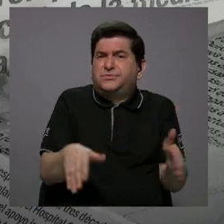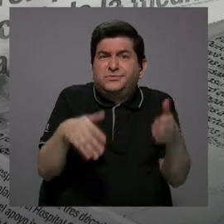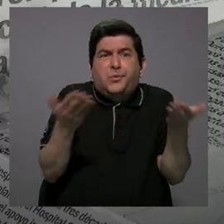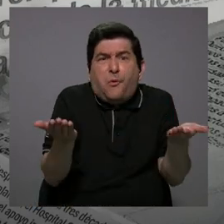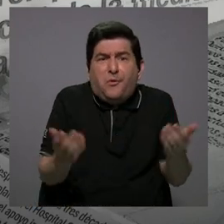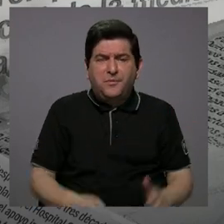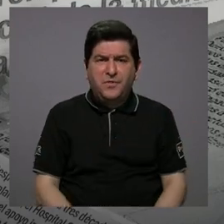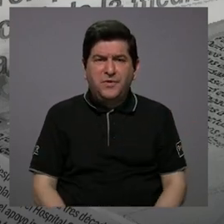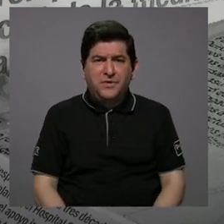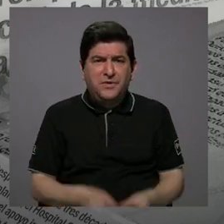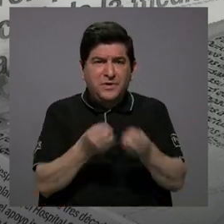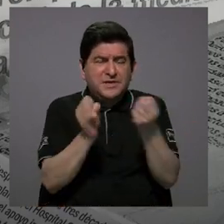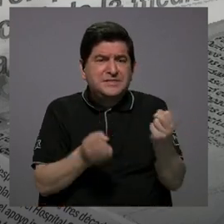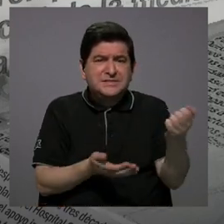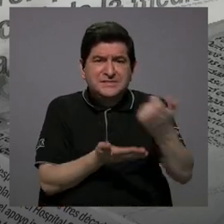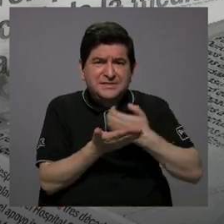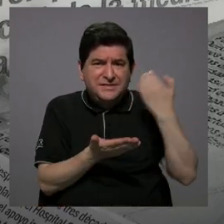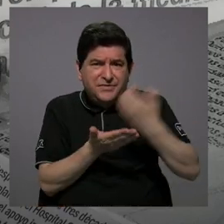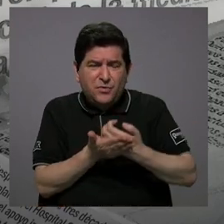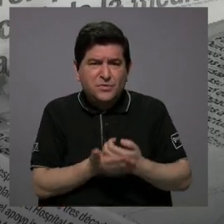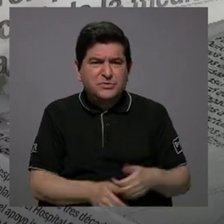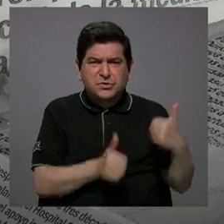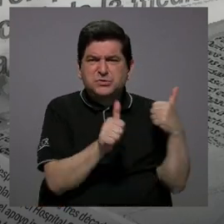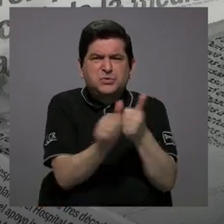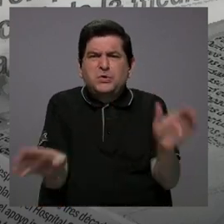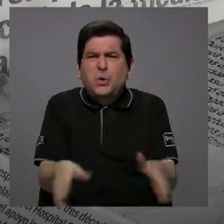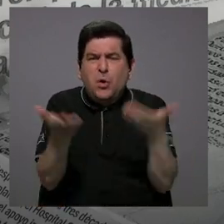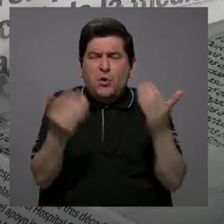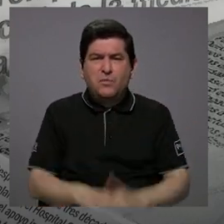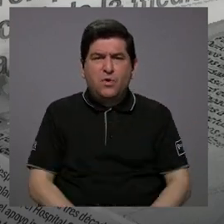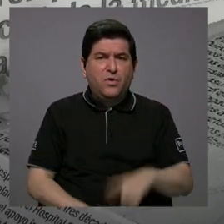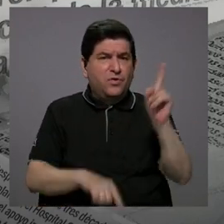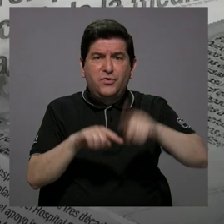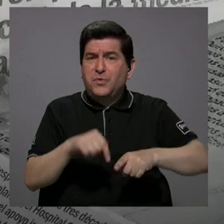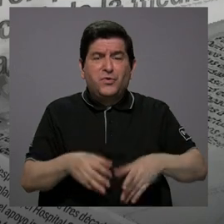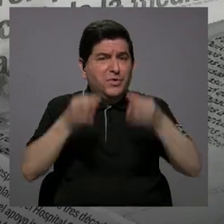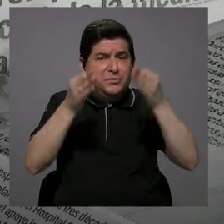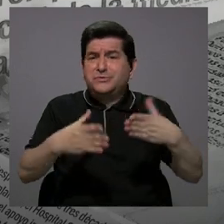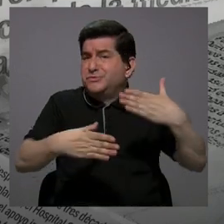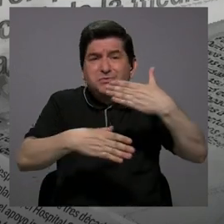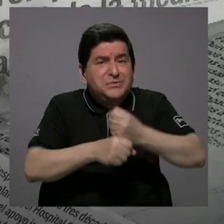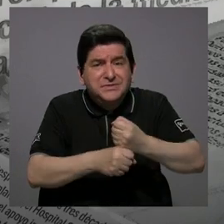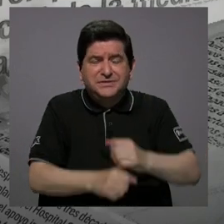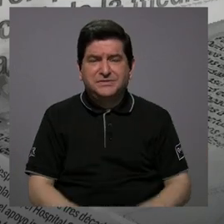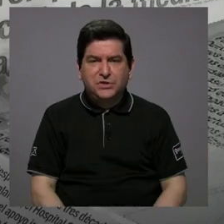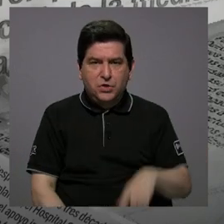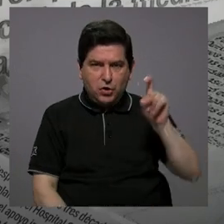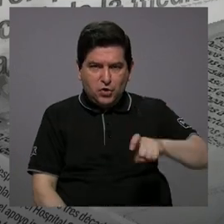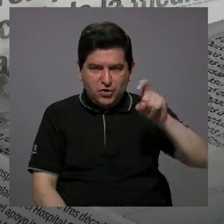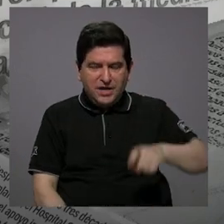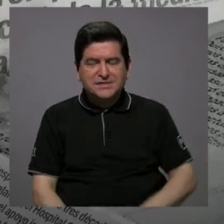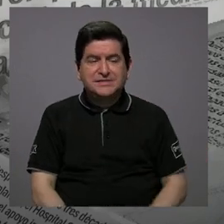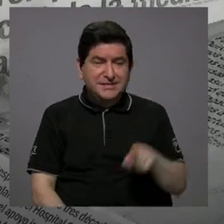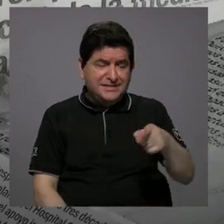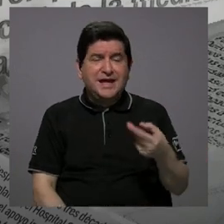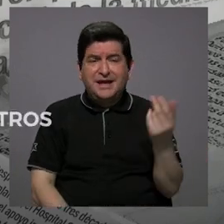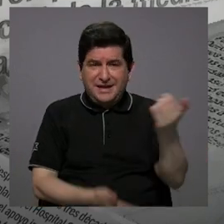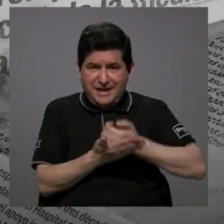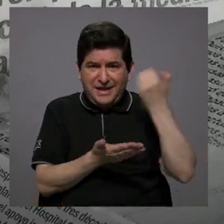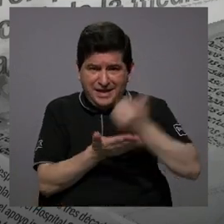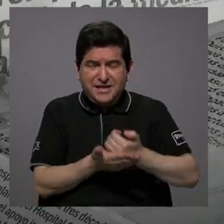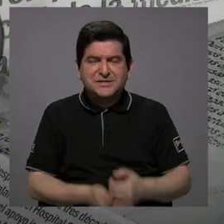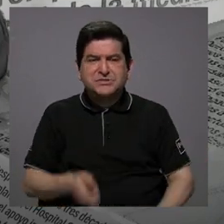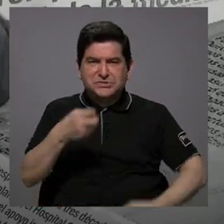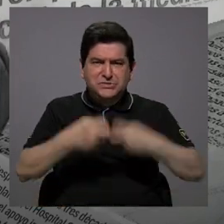Si no nos dan los recursos, ¿cómo podemos perseguir? Si no nos dan los recursos, ¿cómo podemos juzgar? O necesitamos los recursos y el crimen